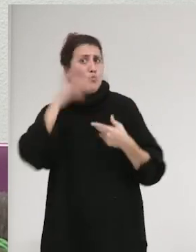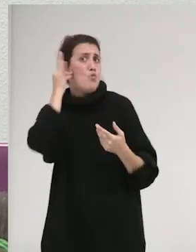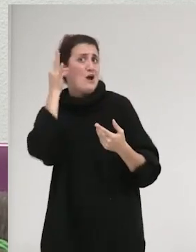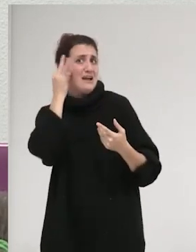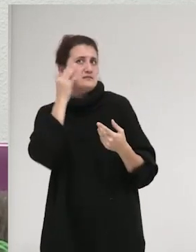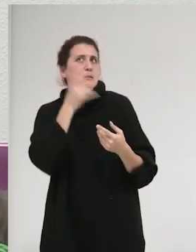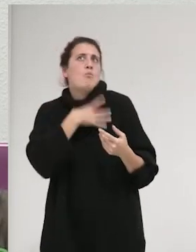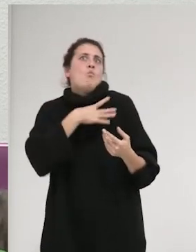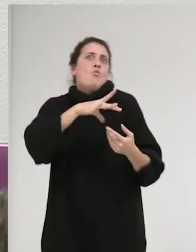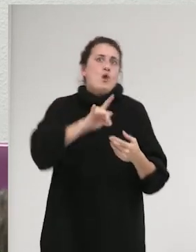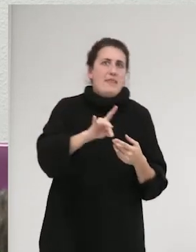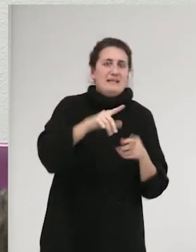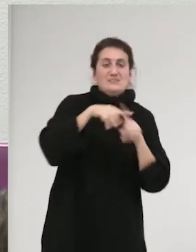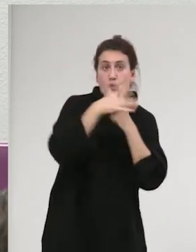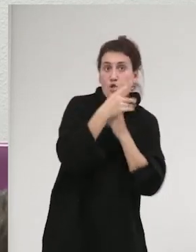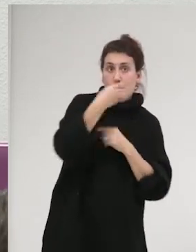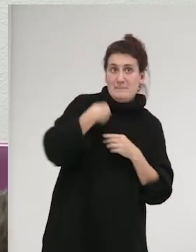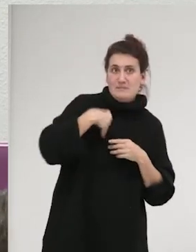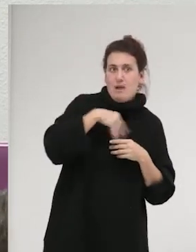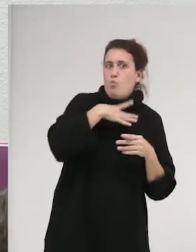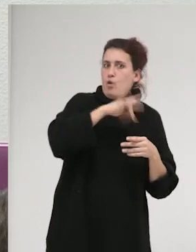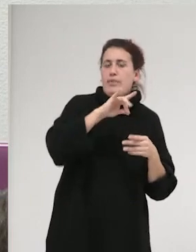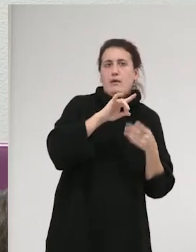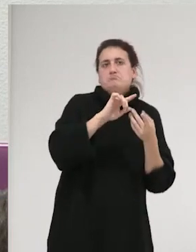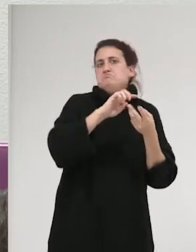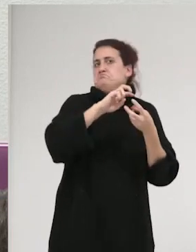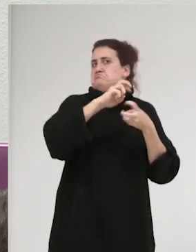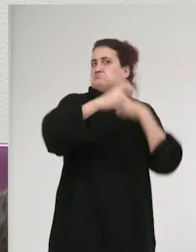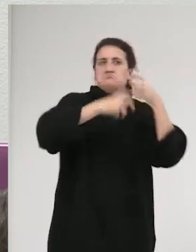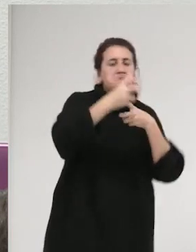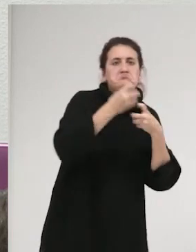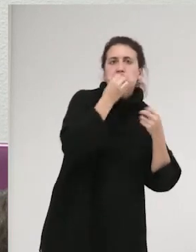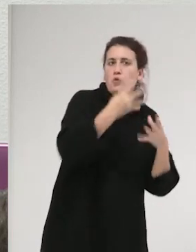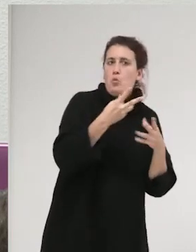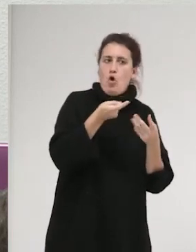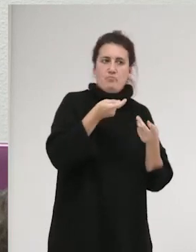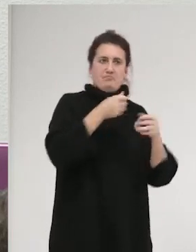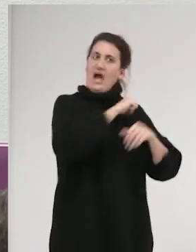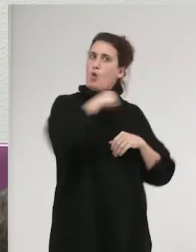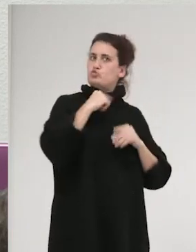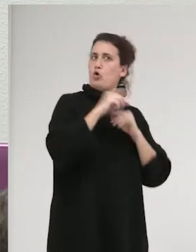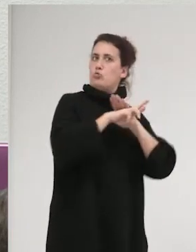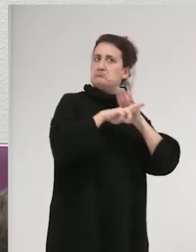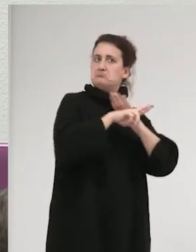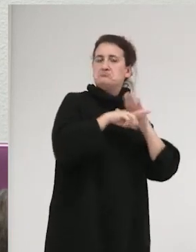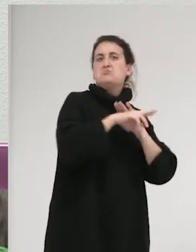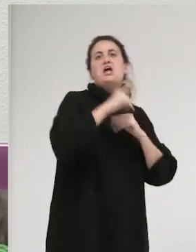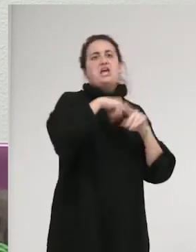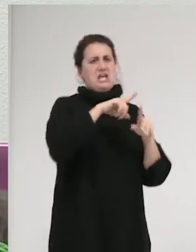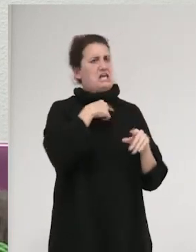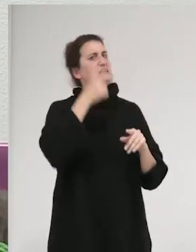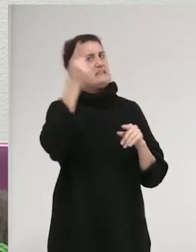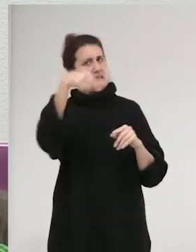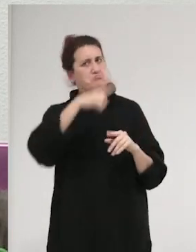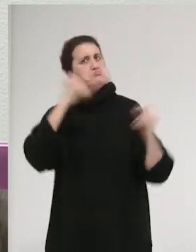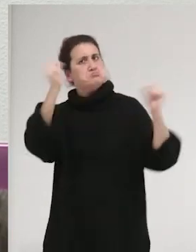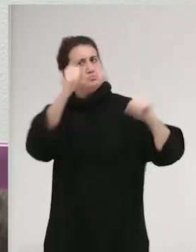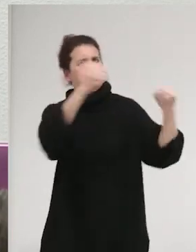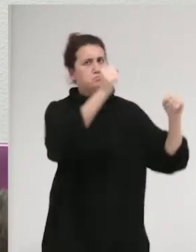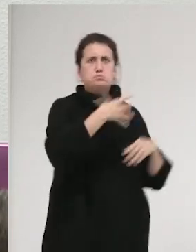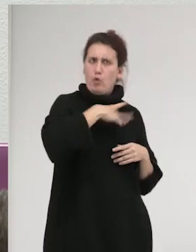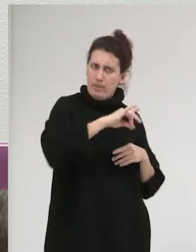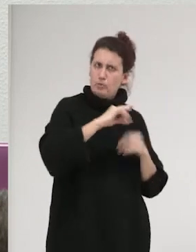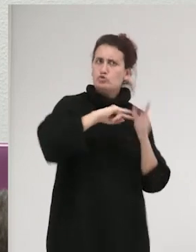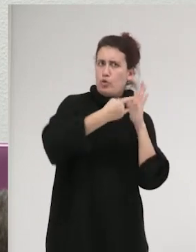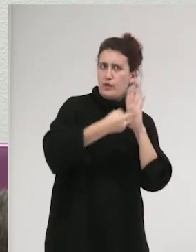quizá una situación como esa podría ser resuelta de forma autogestionada y de una forma relativamente incluso consensuada. Y que, en cambio,